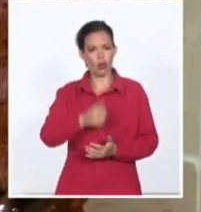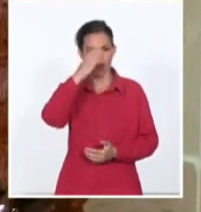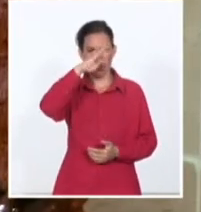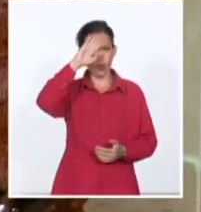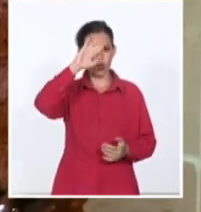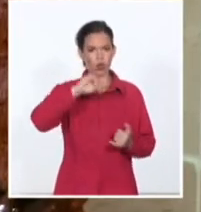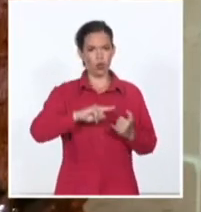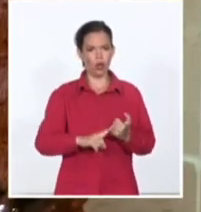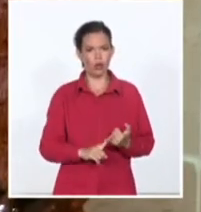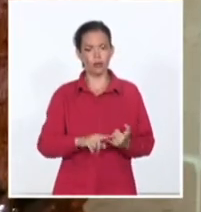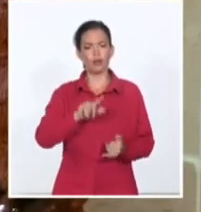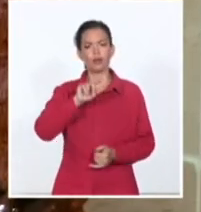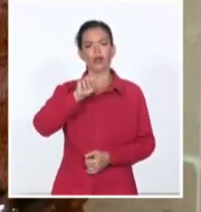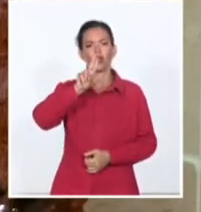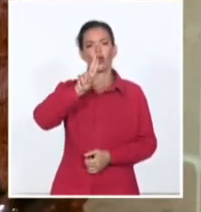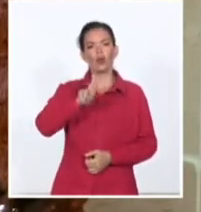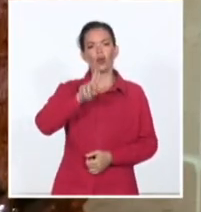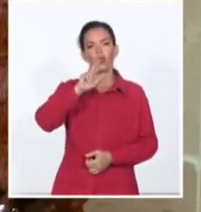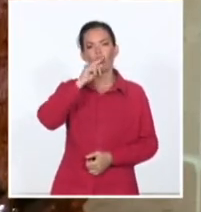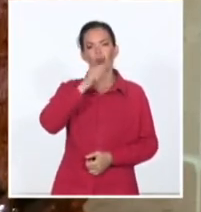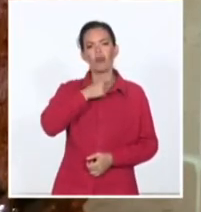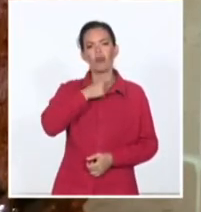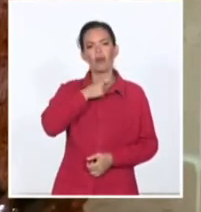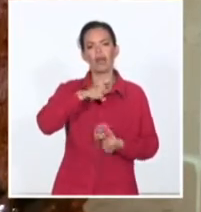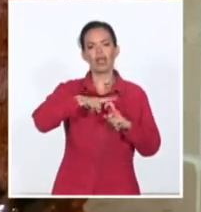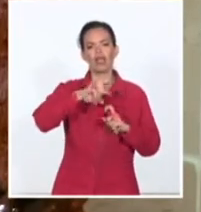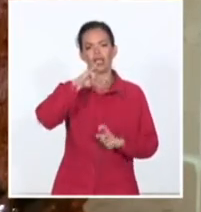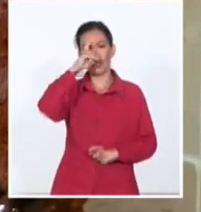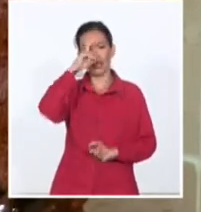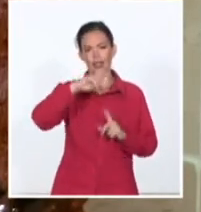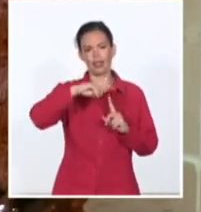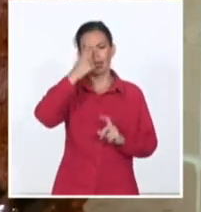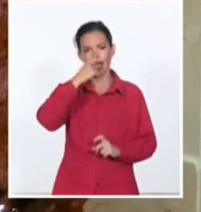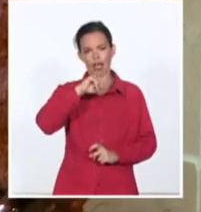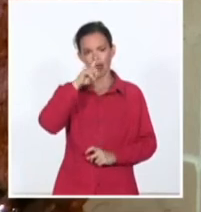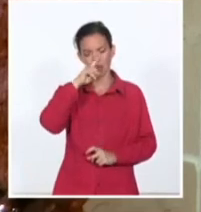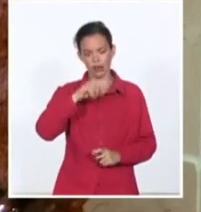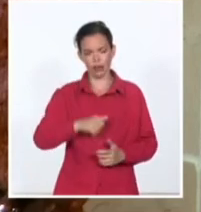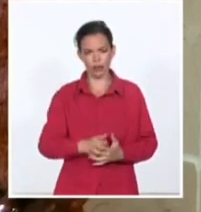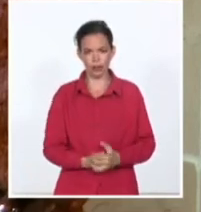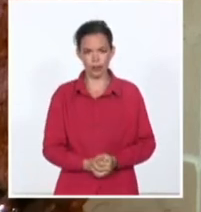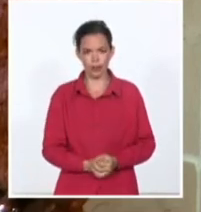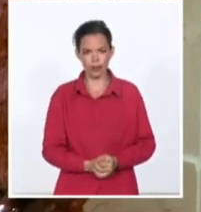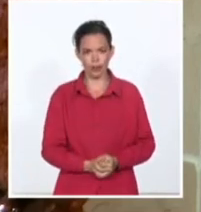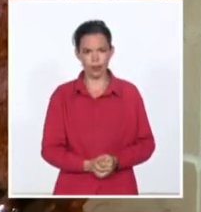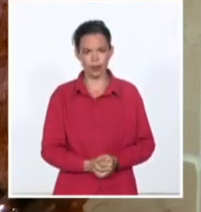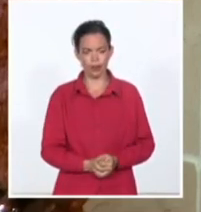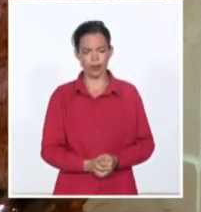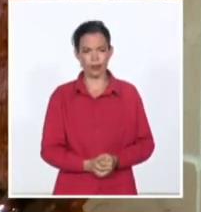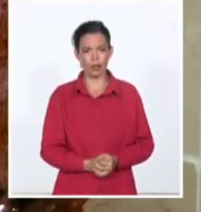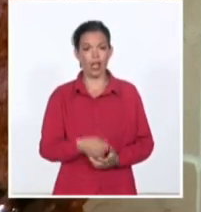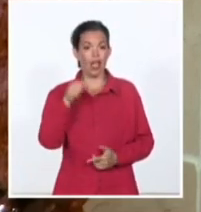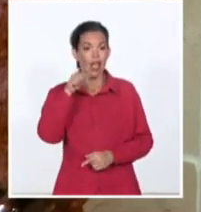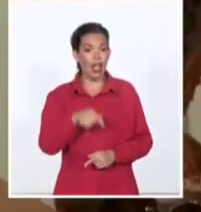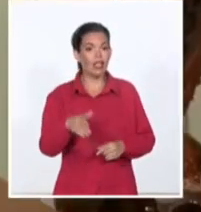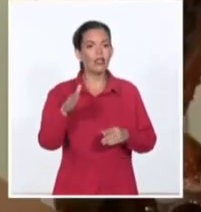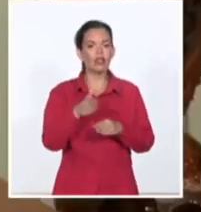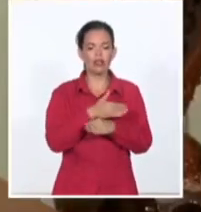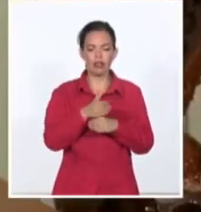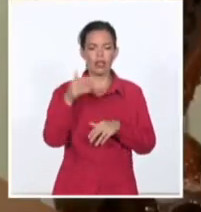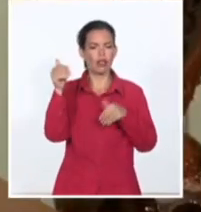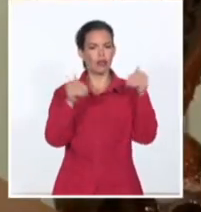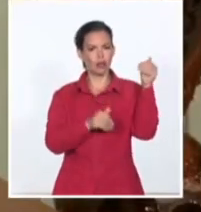Unión no solo busca desarrollarse a lo interno, aunque es su principal objetivo, sino que también se abre a terceros países